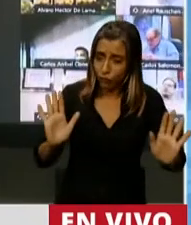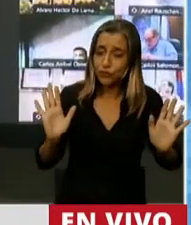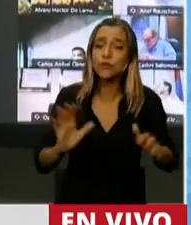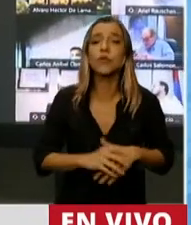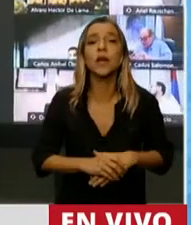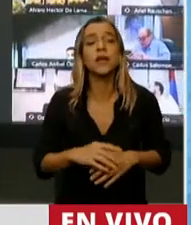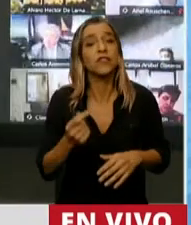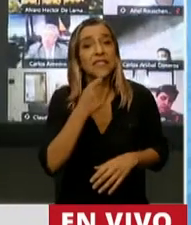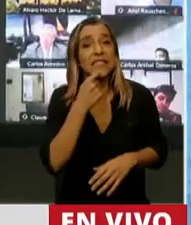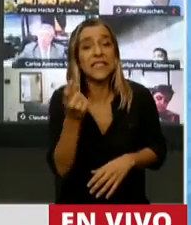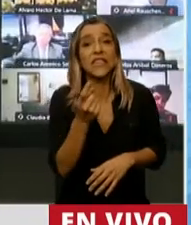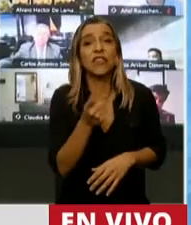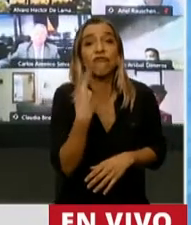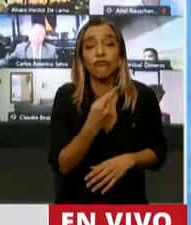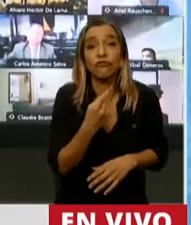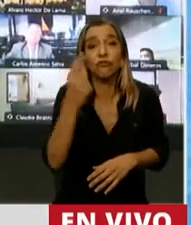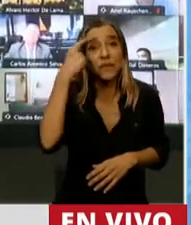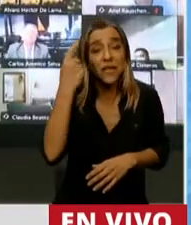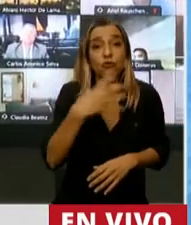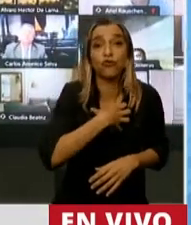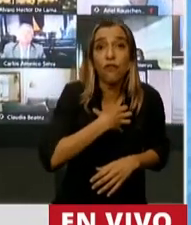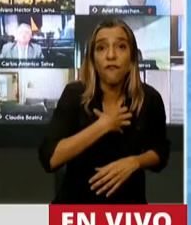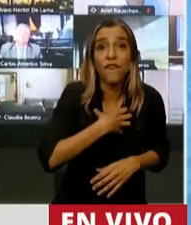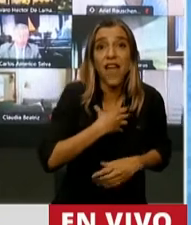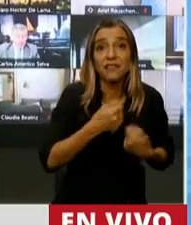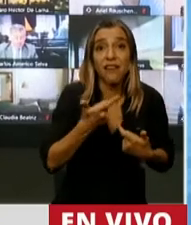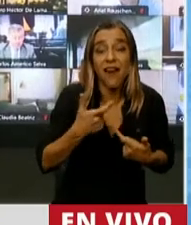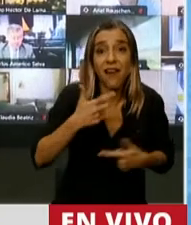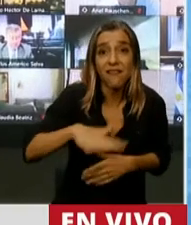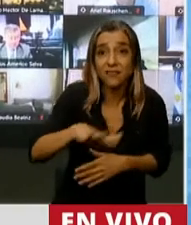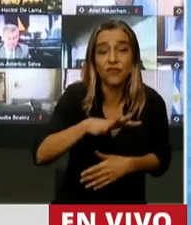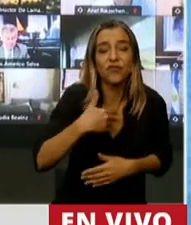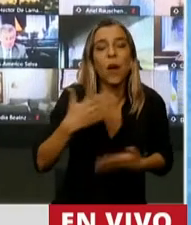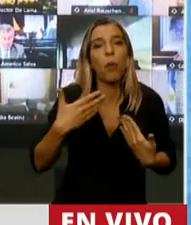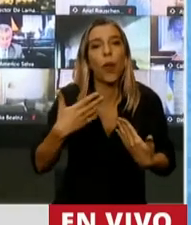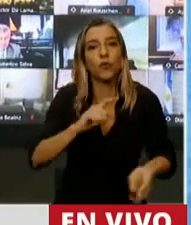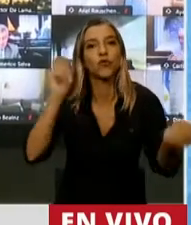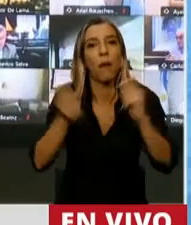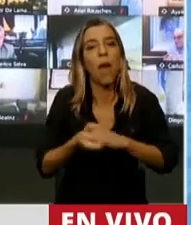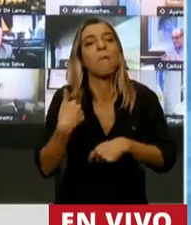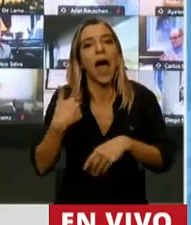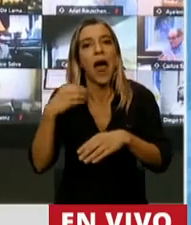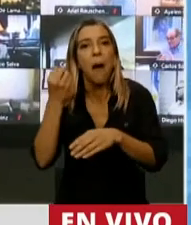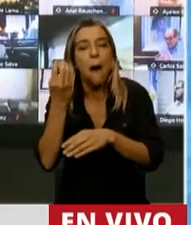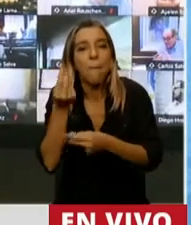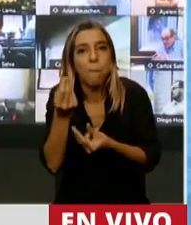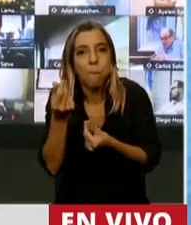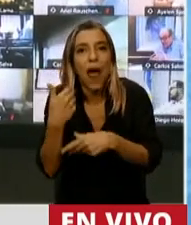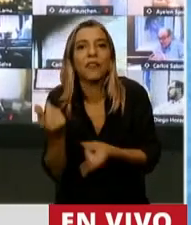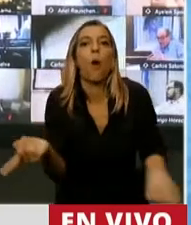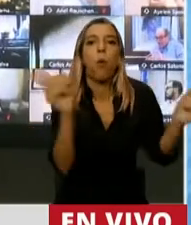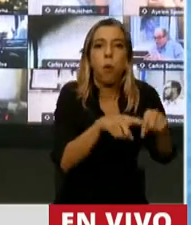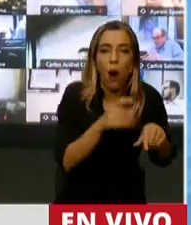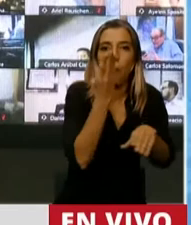porque si generamos confianza, si generamos confianza podemos revertir esa situación. En definitiva es un país rico, pero que no se ve porque está